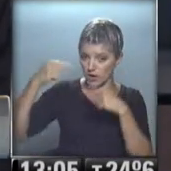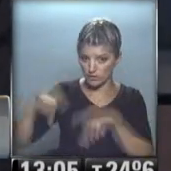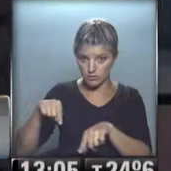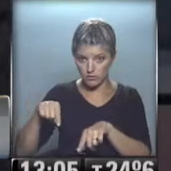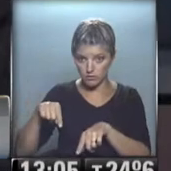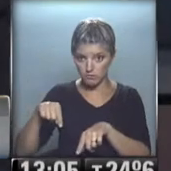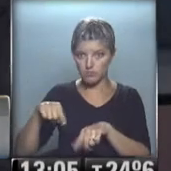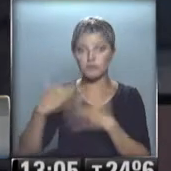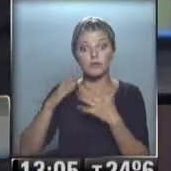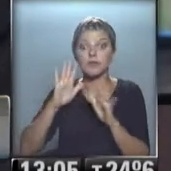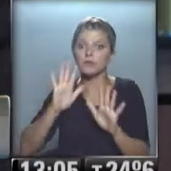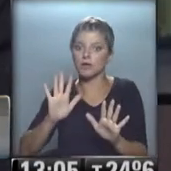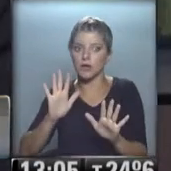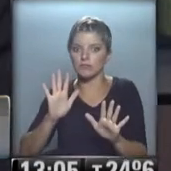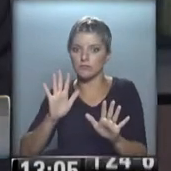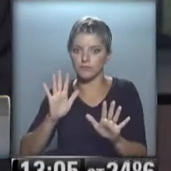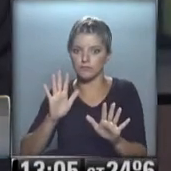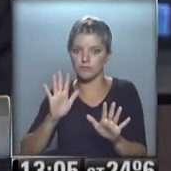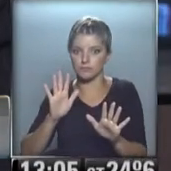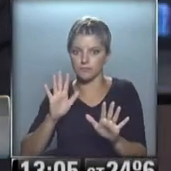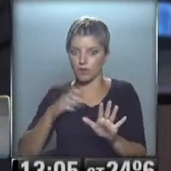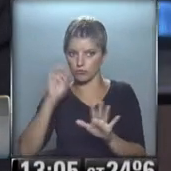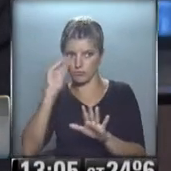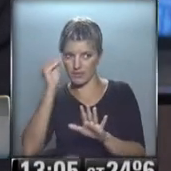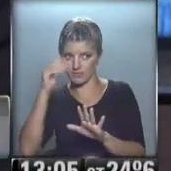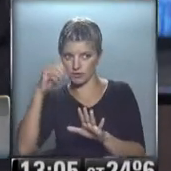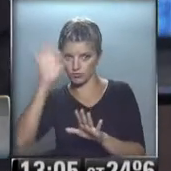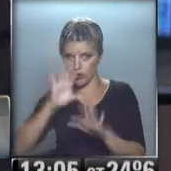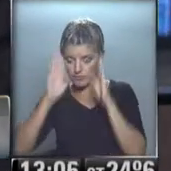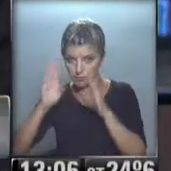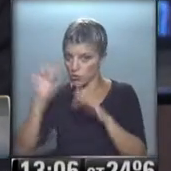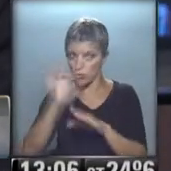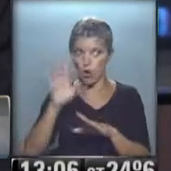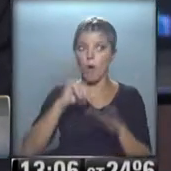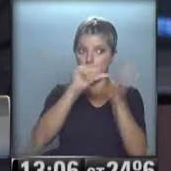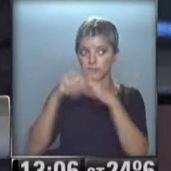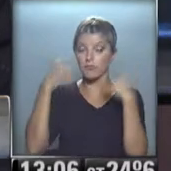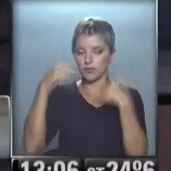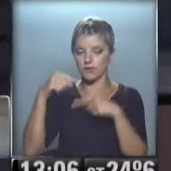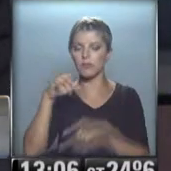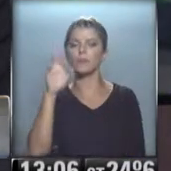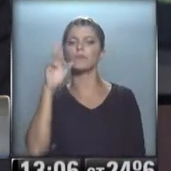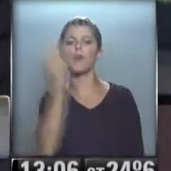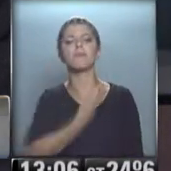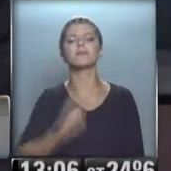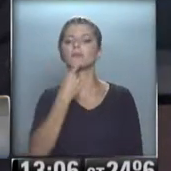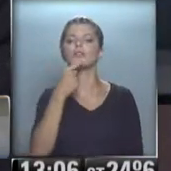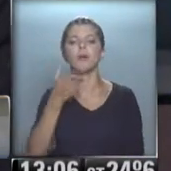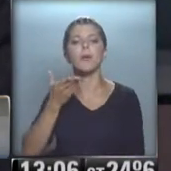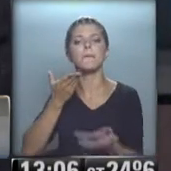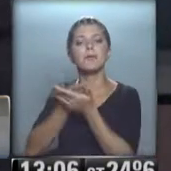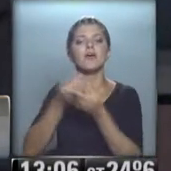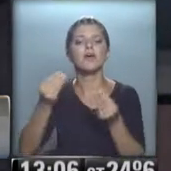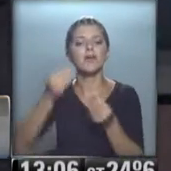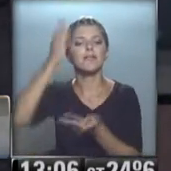alerta a muchos y no solo en Brasil. La respuesta en ese momento de Dilma Rousseff dijo, son reclamos por más derechos,